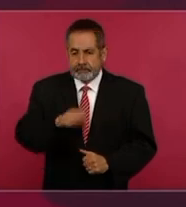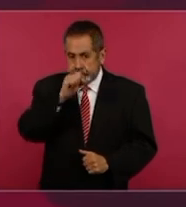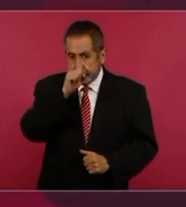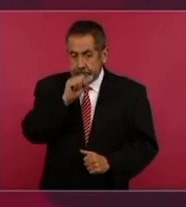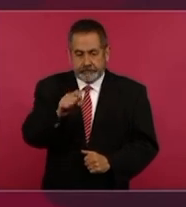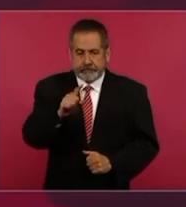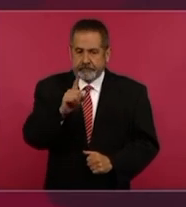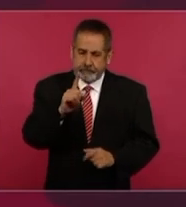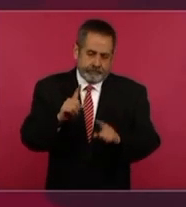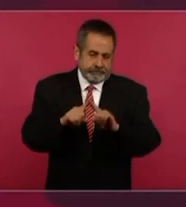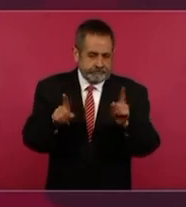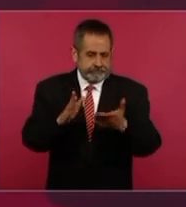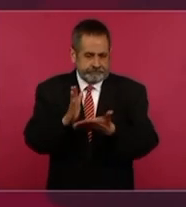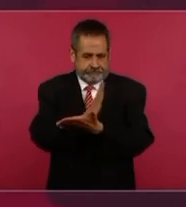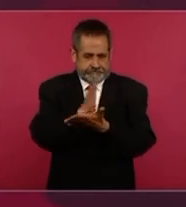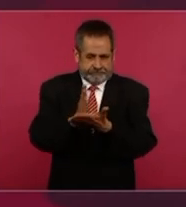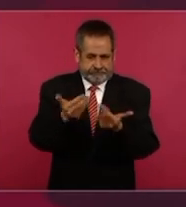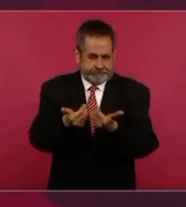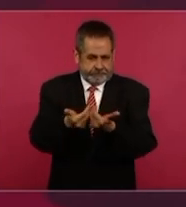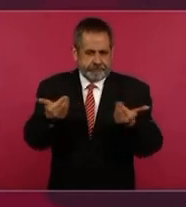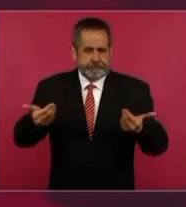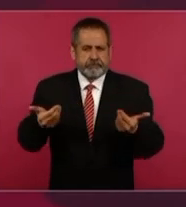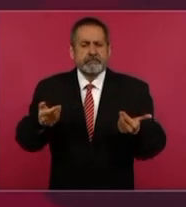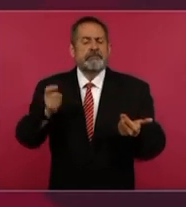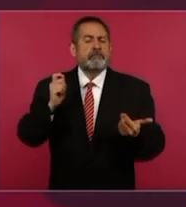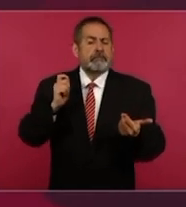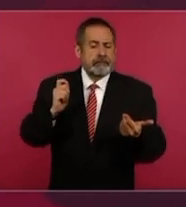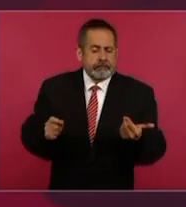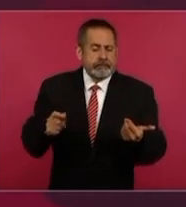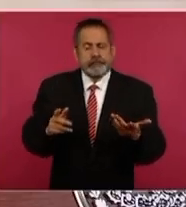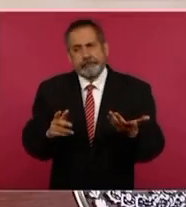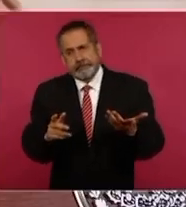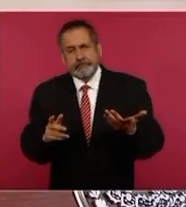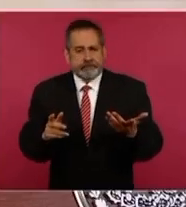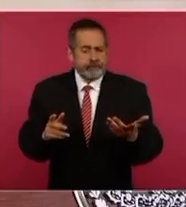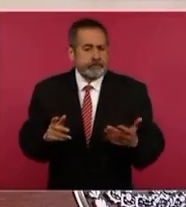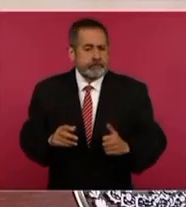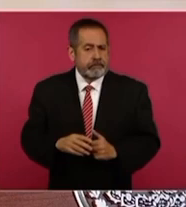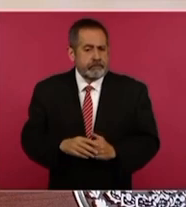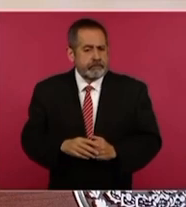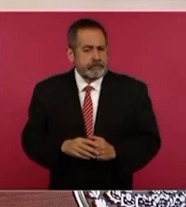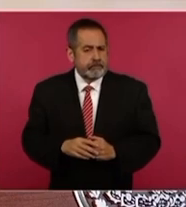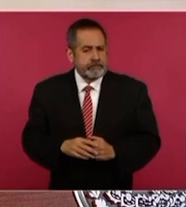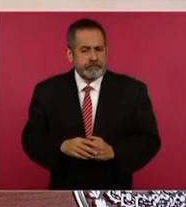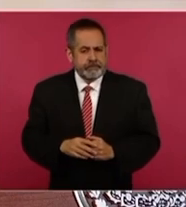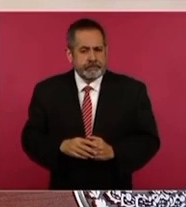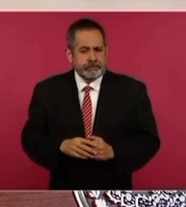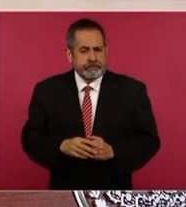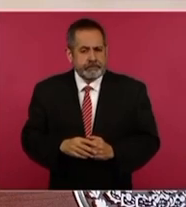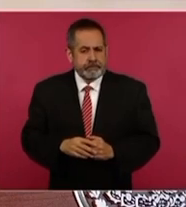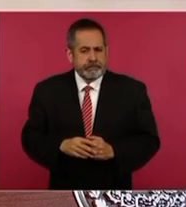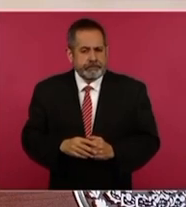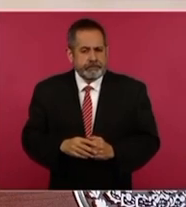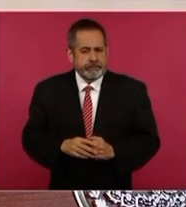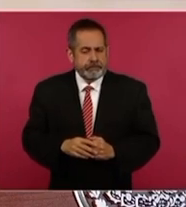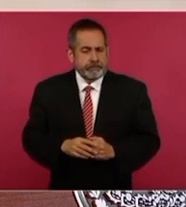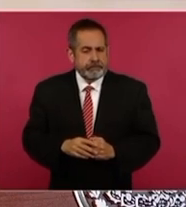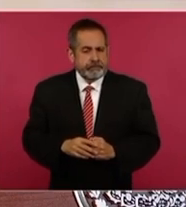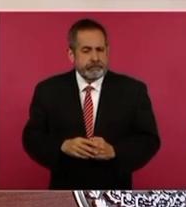o separar lo que es la